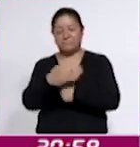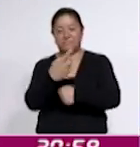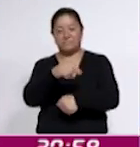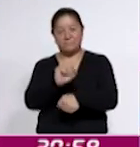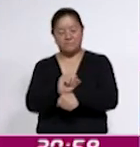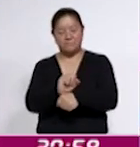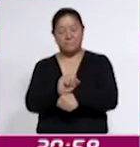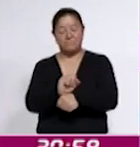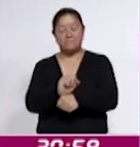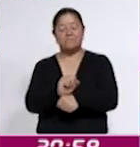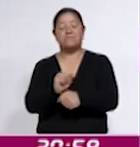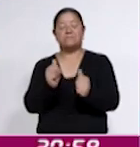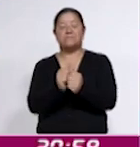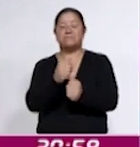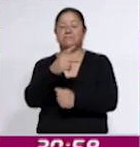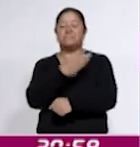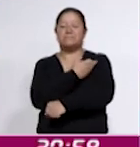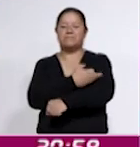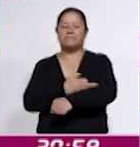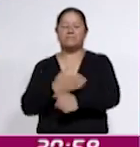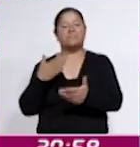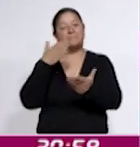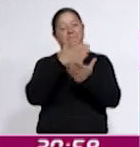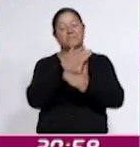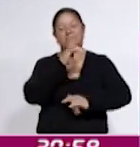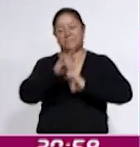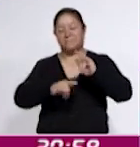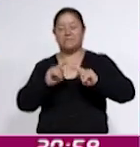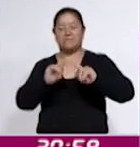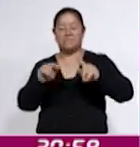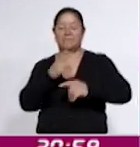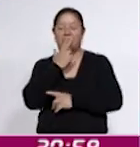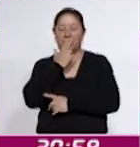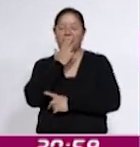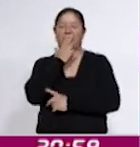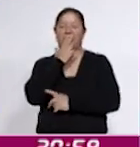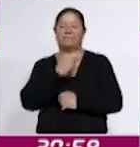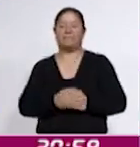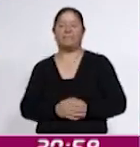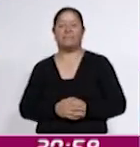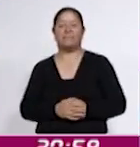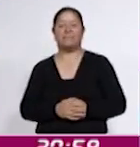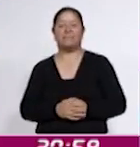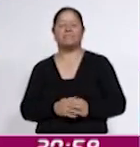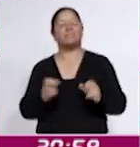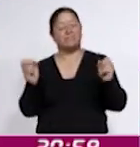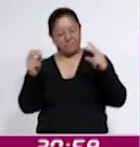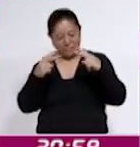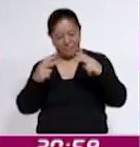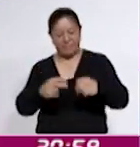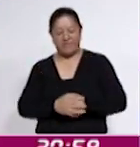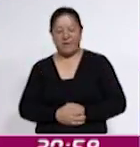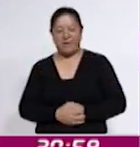semana en compañía de la familia. Vaya a la Feria de Tlaxcala y disfrute. Hasta pronto. Nos vemos.